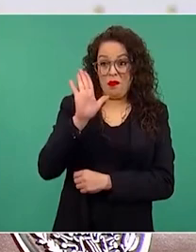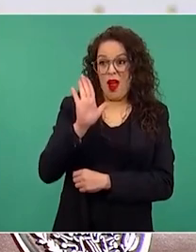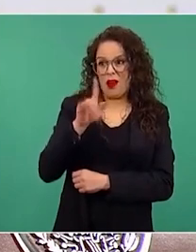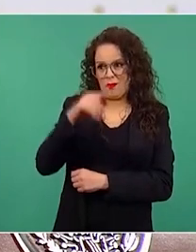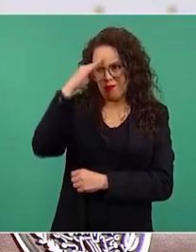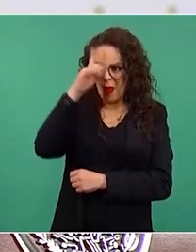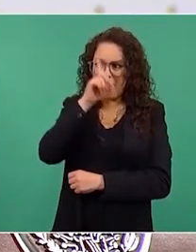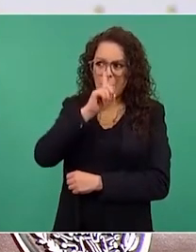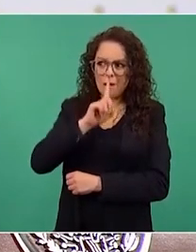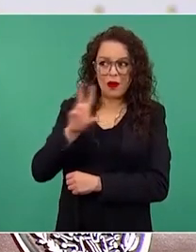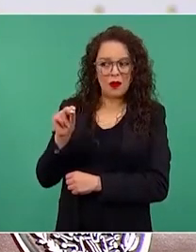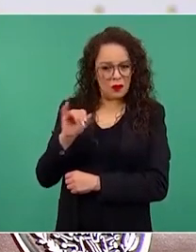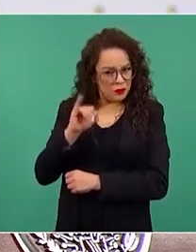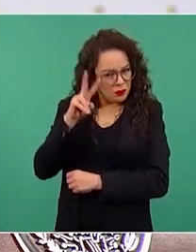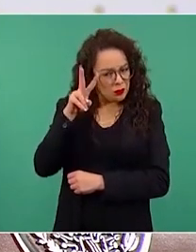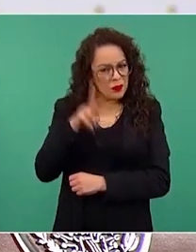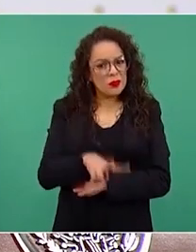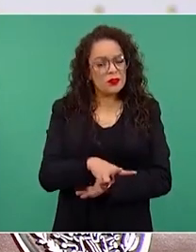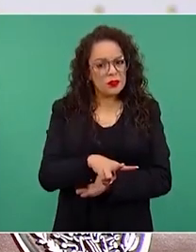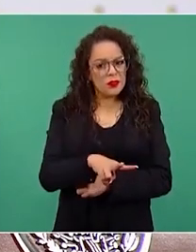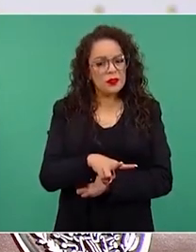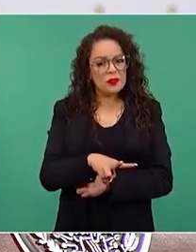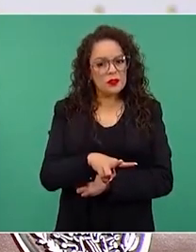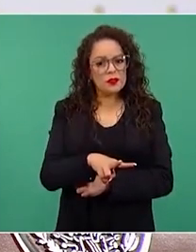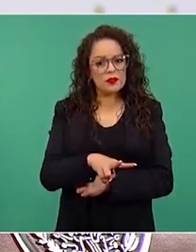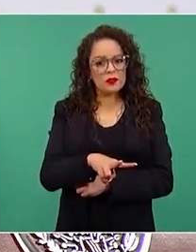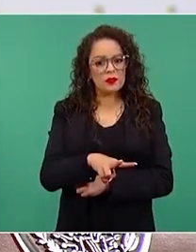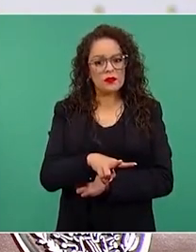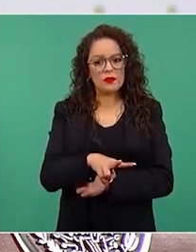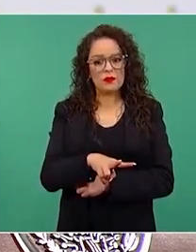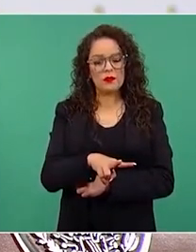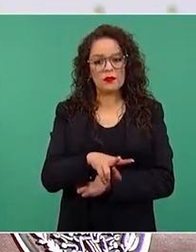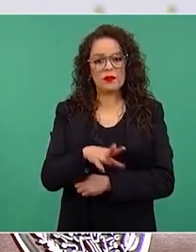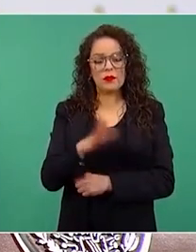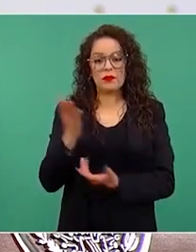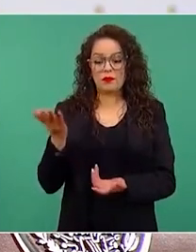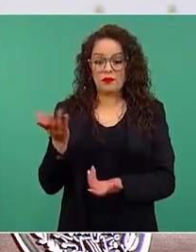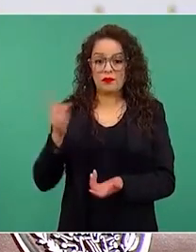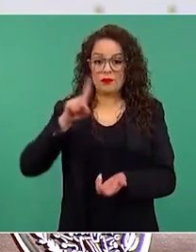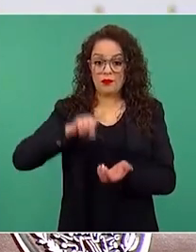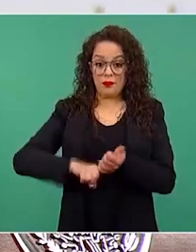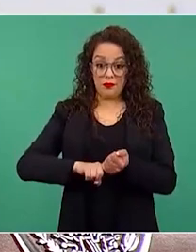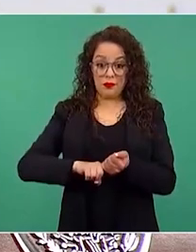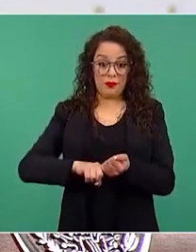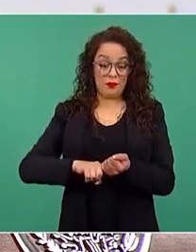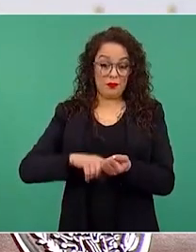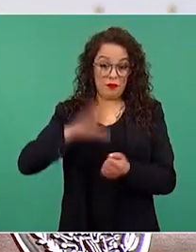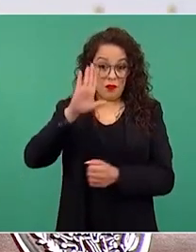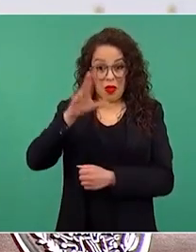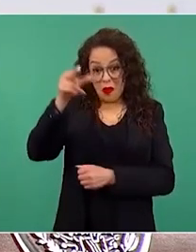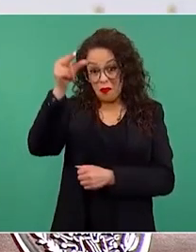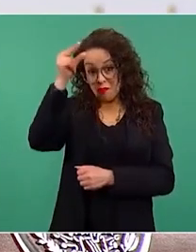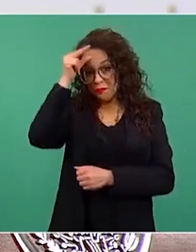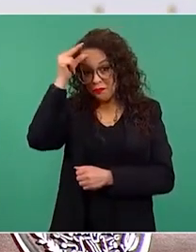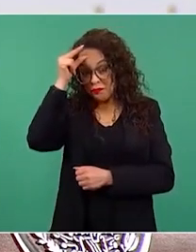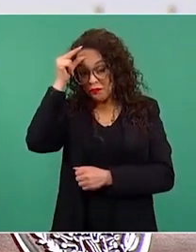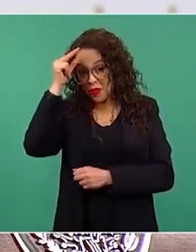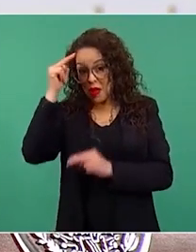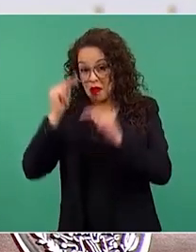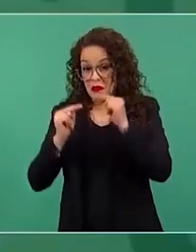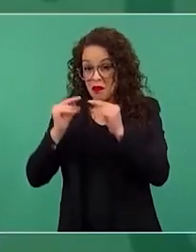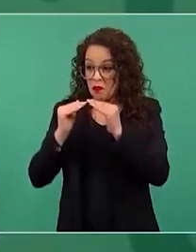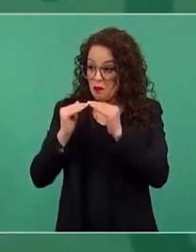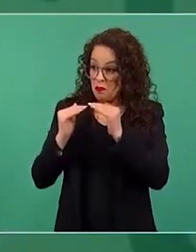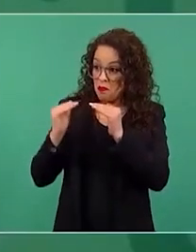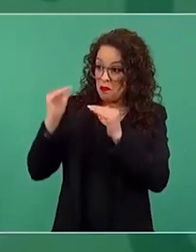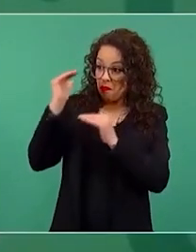quienes tienen más nivel académico que podrían tener más